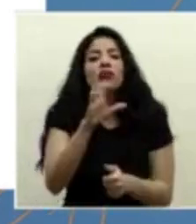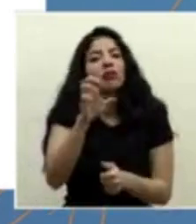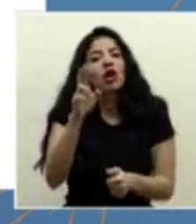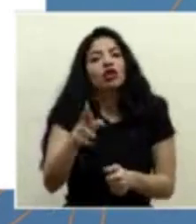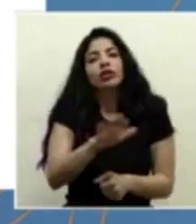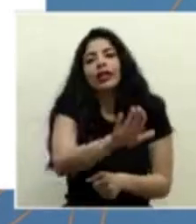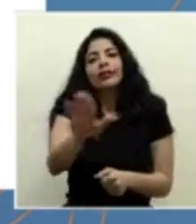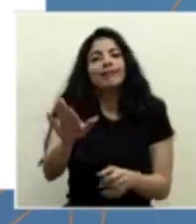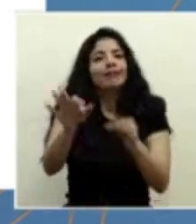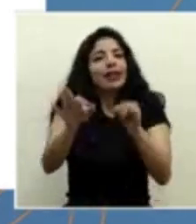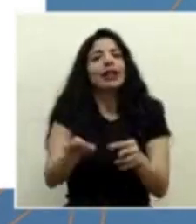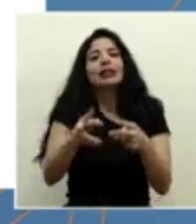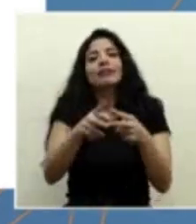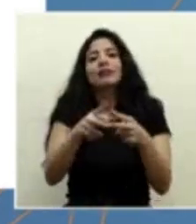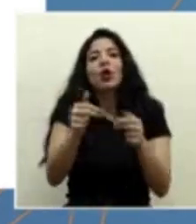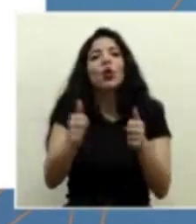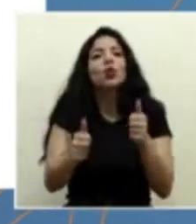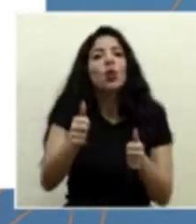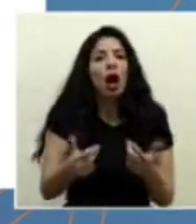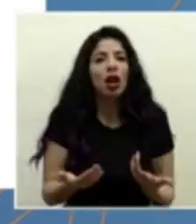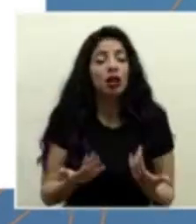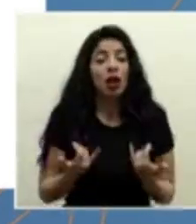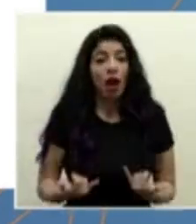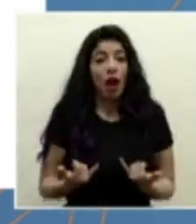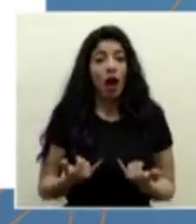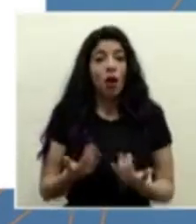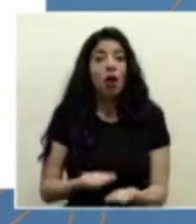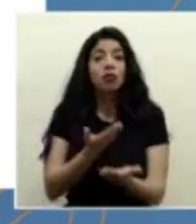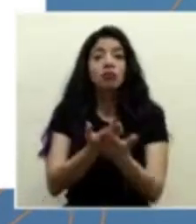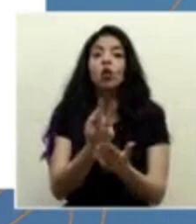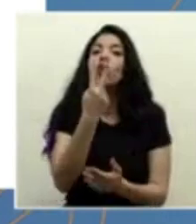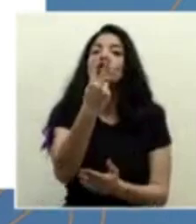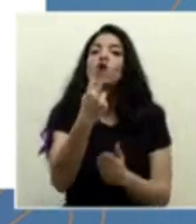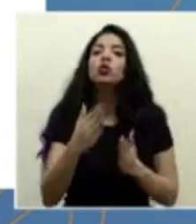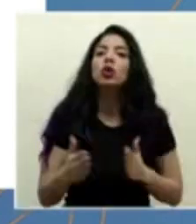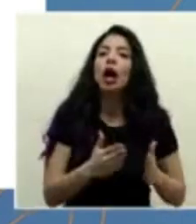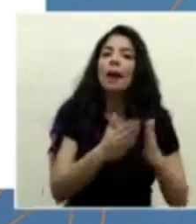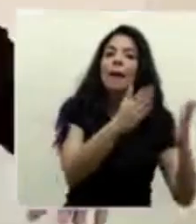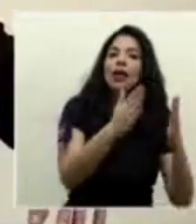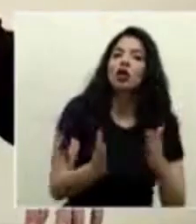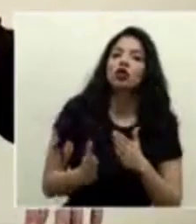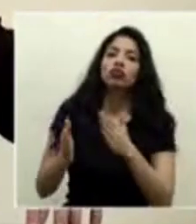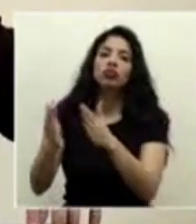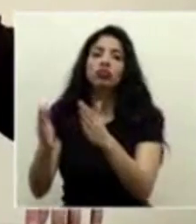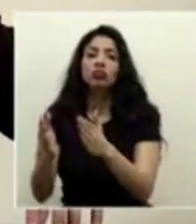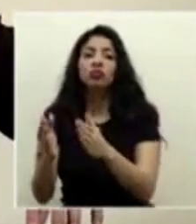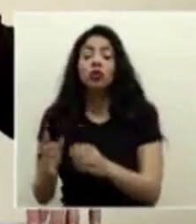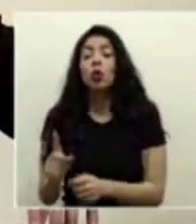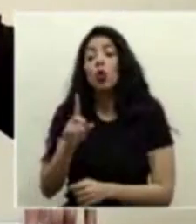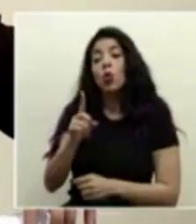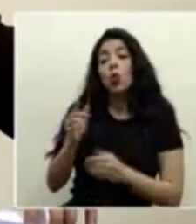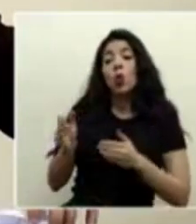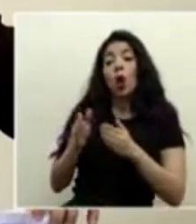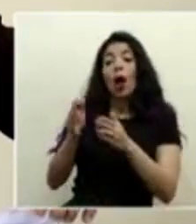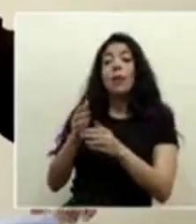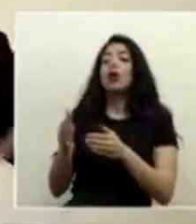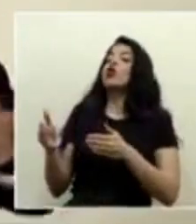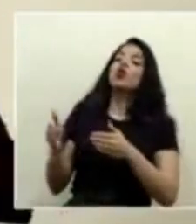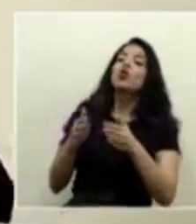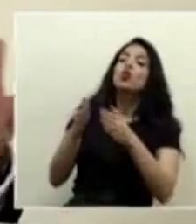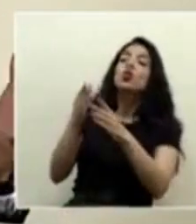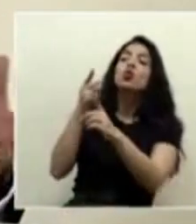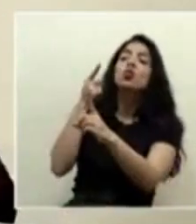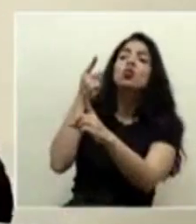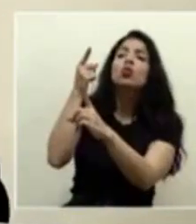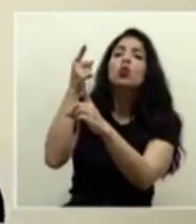Aquí es... Justamente se nos están presentando dos caminos. Uno que podemos seguir y que nos lleva a una ruta